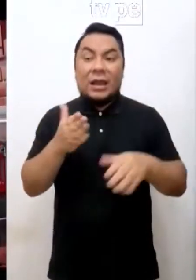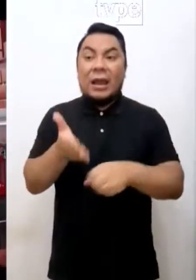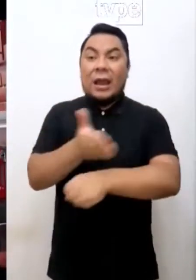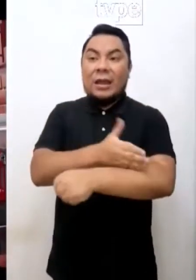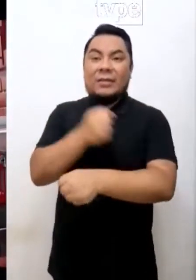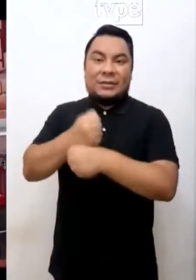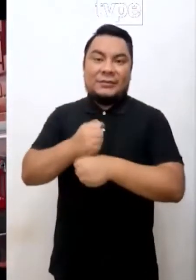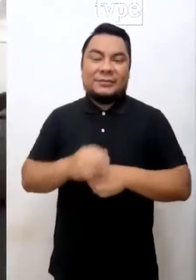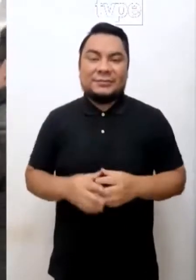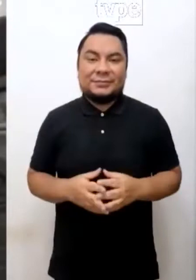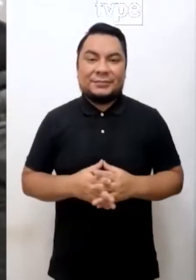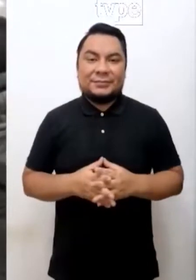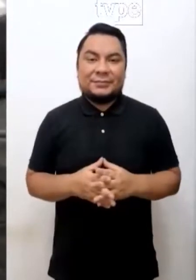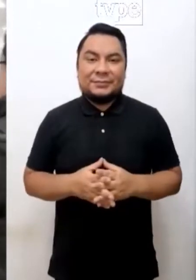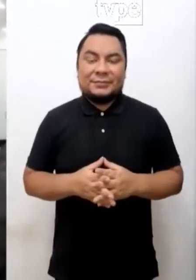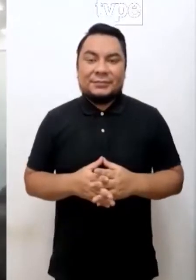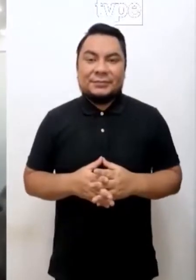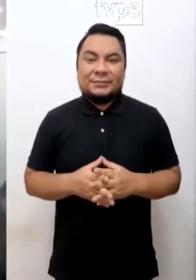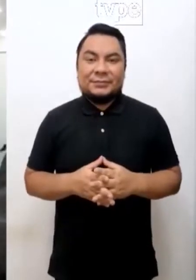están en su etapa laboral.